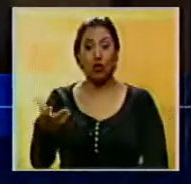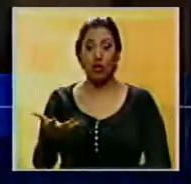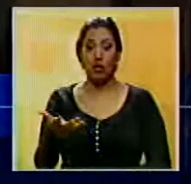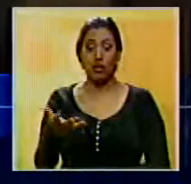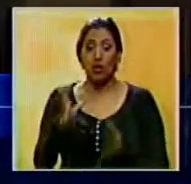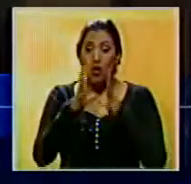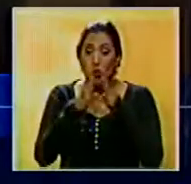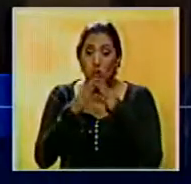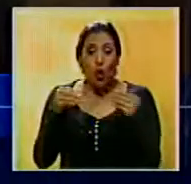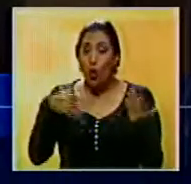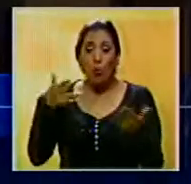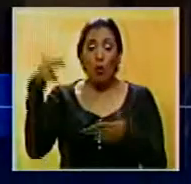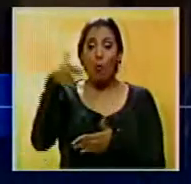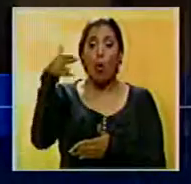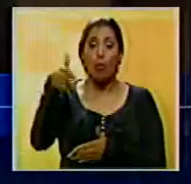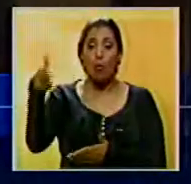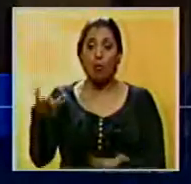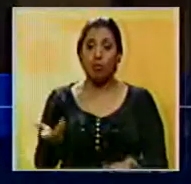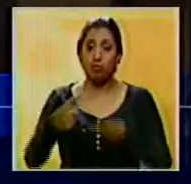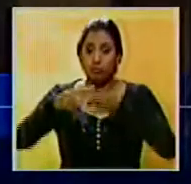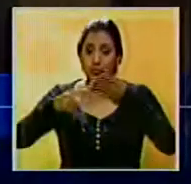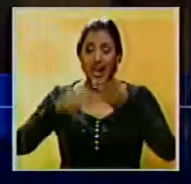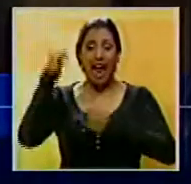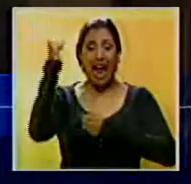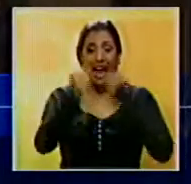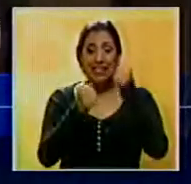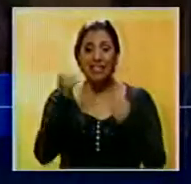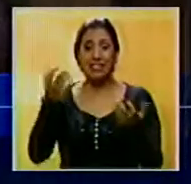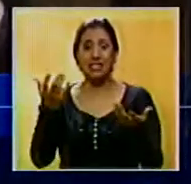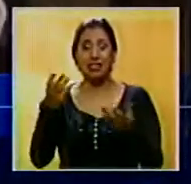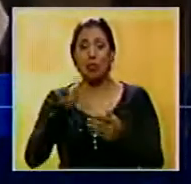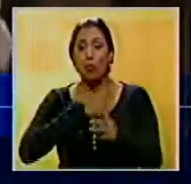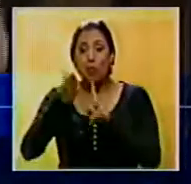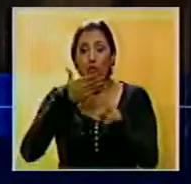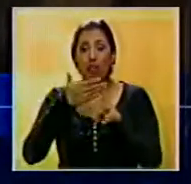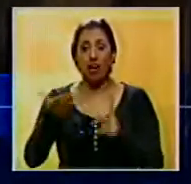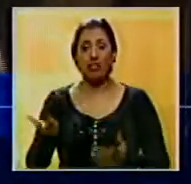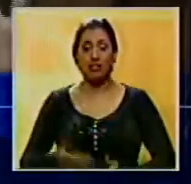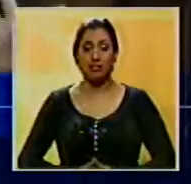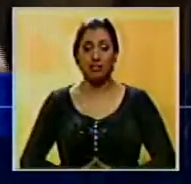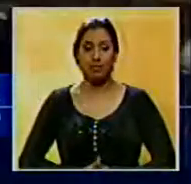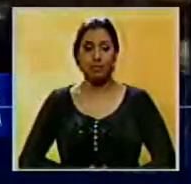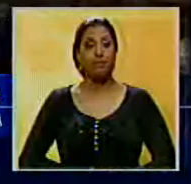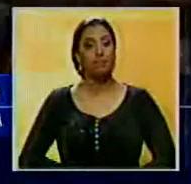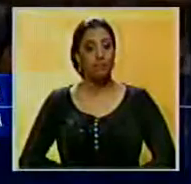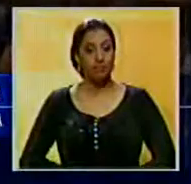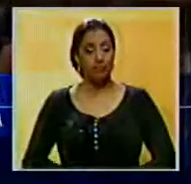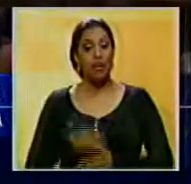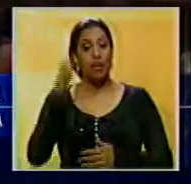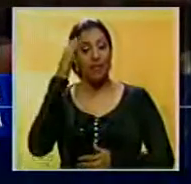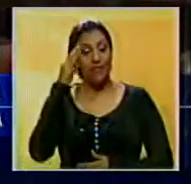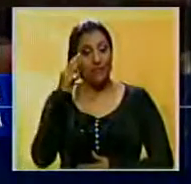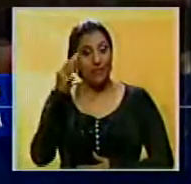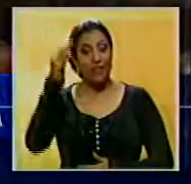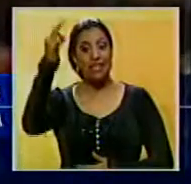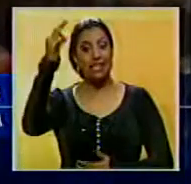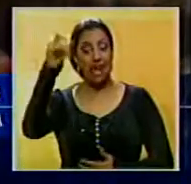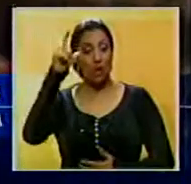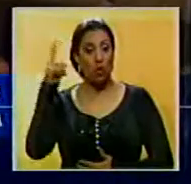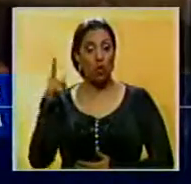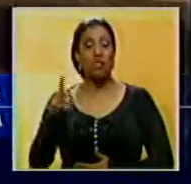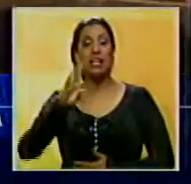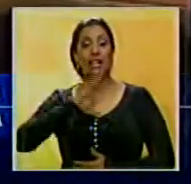Todos productos de la violencia, homicidios productos de la violencia. La fiscal